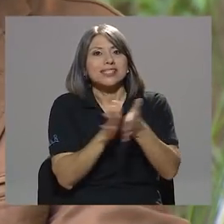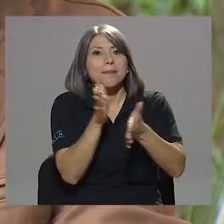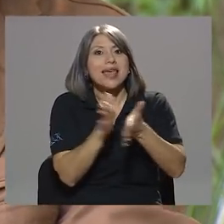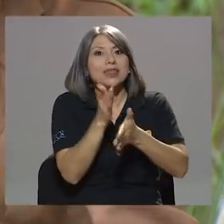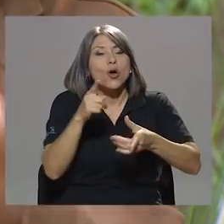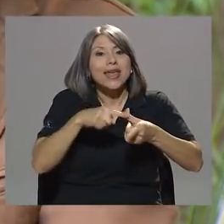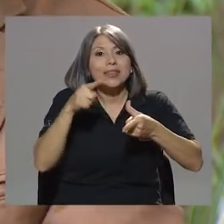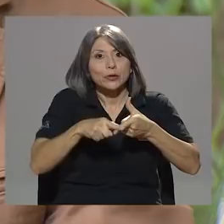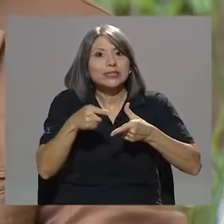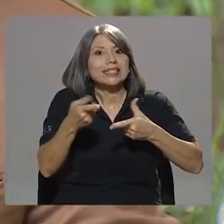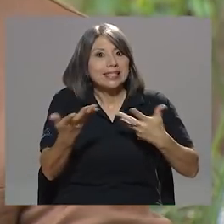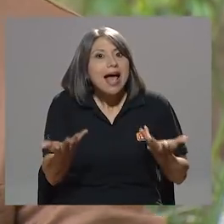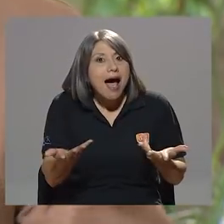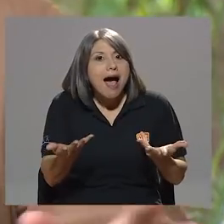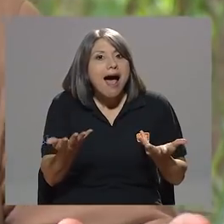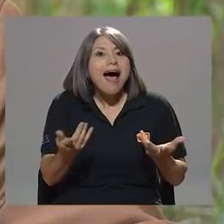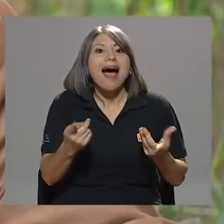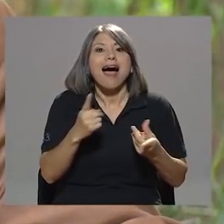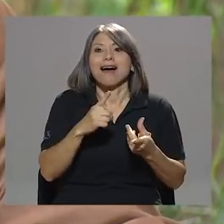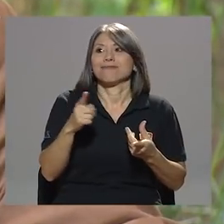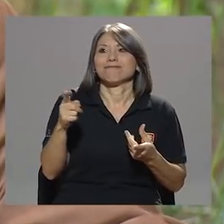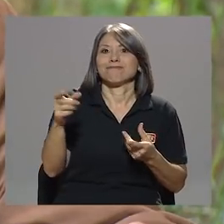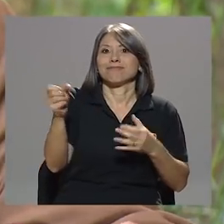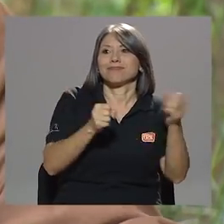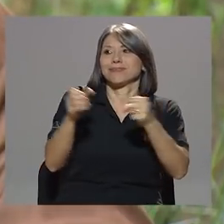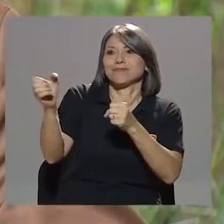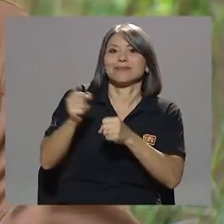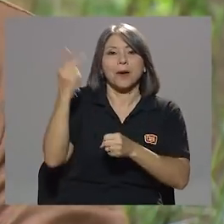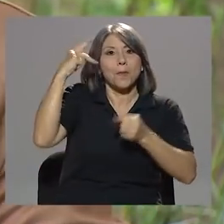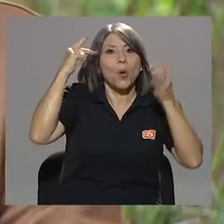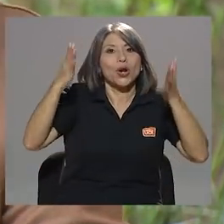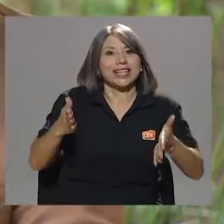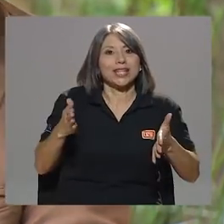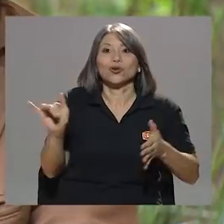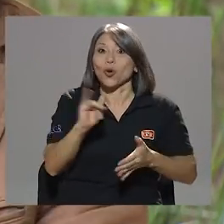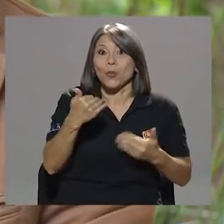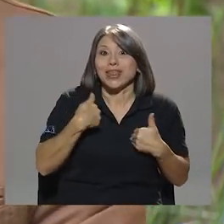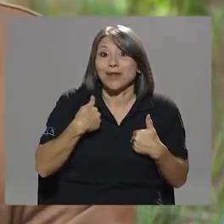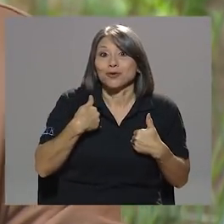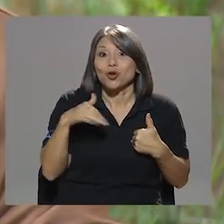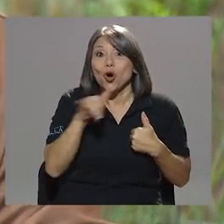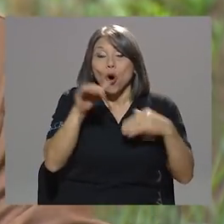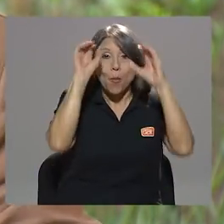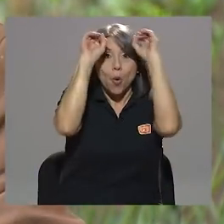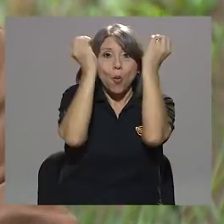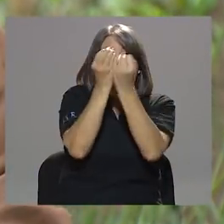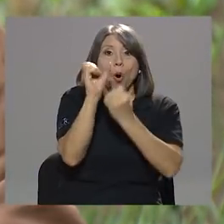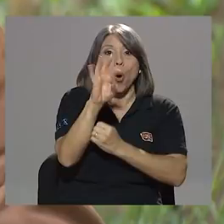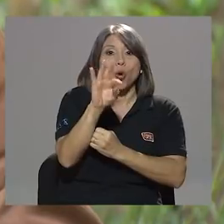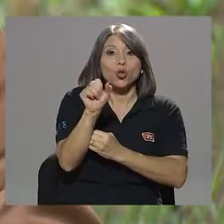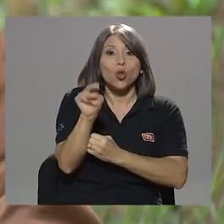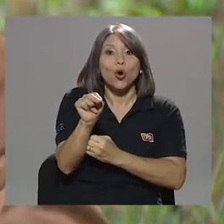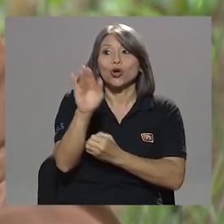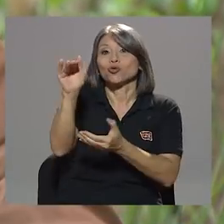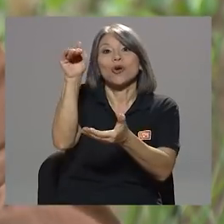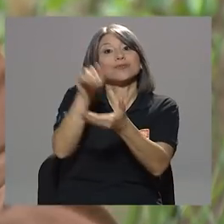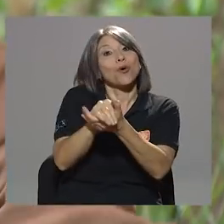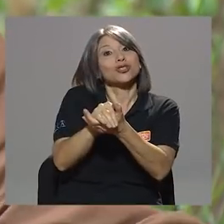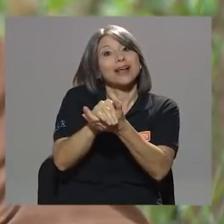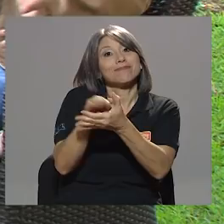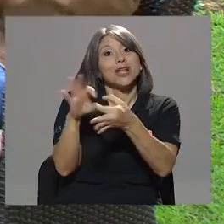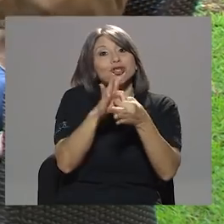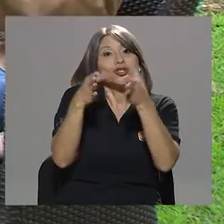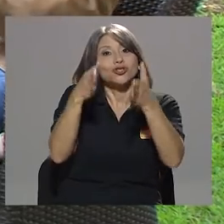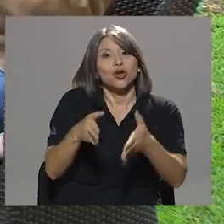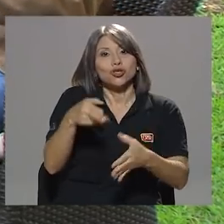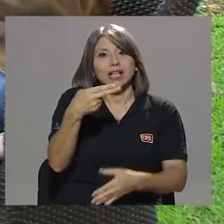a meter encima los políticos como los que tenemos, como Tom Solis Fallas, que tiene a su esposa en Holcín como